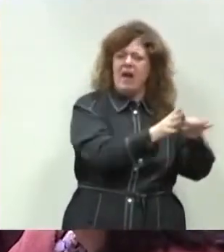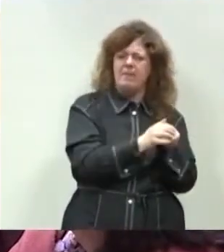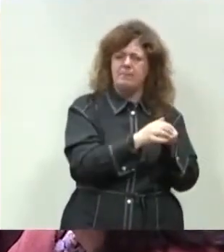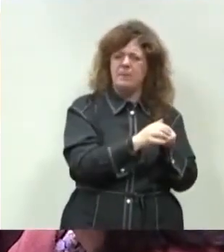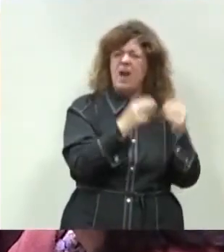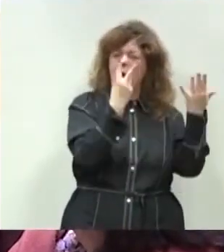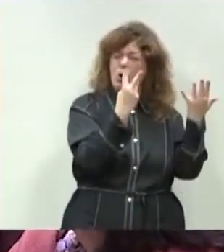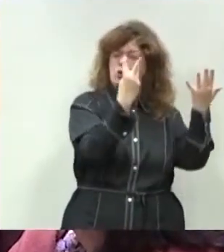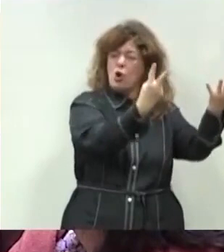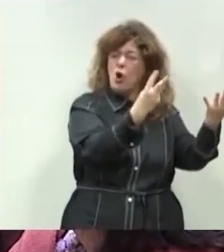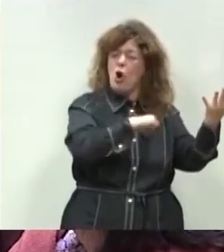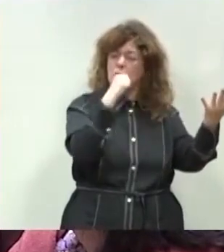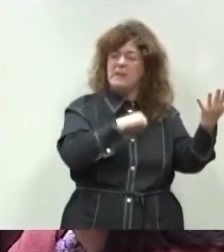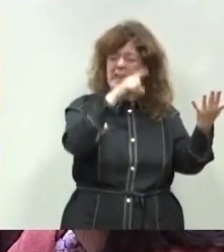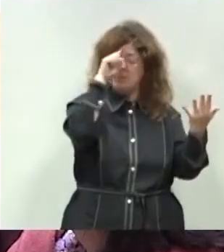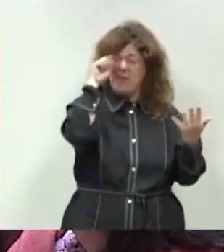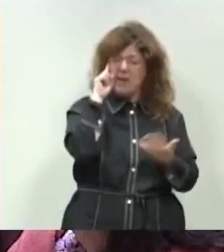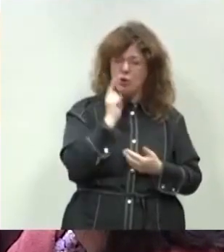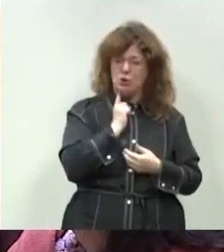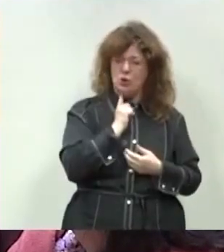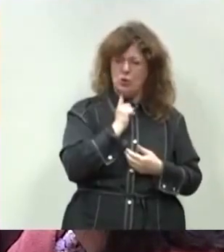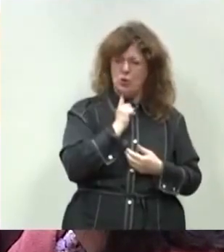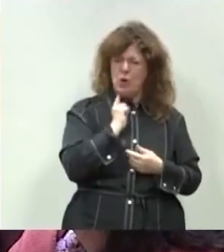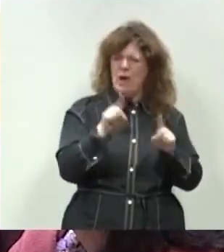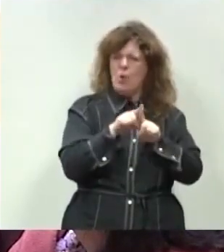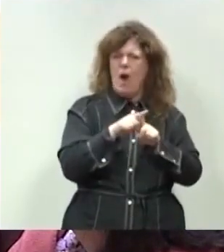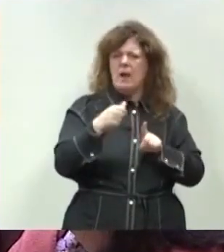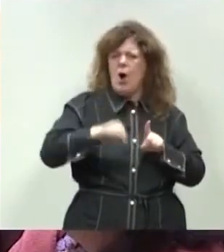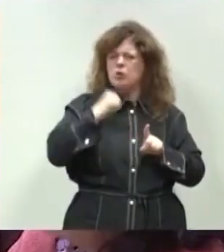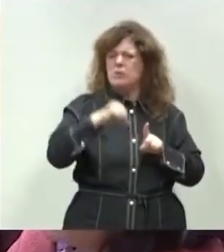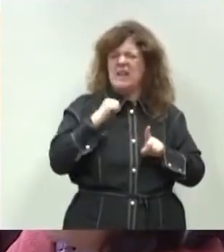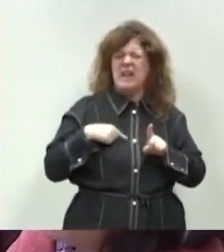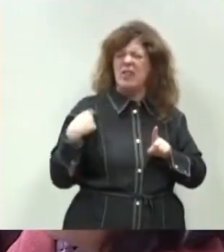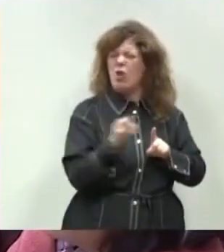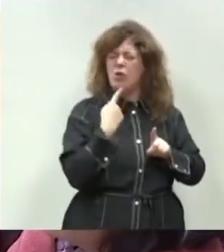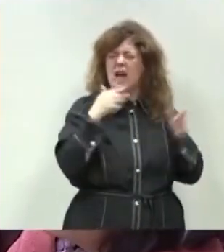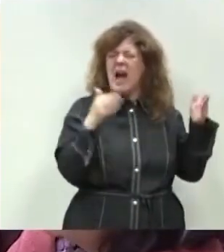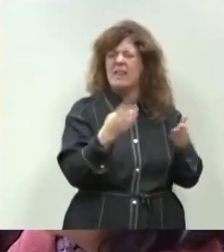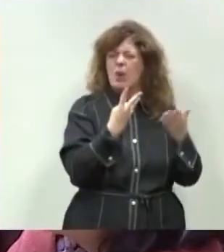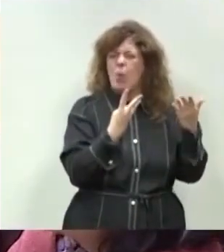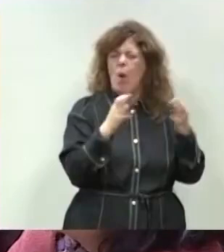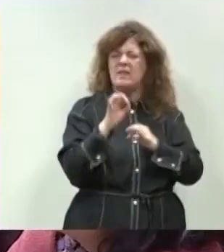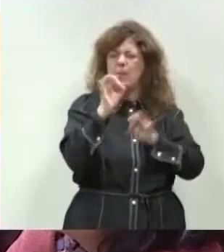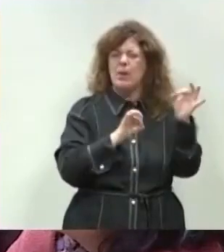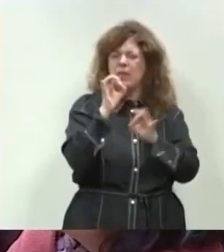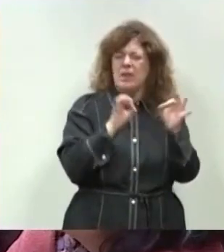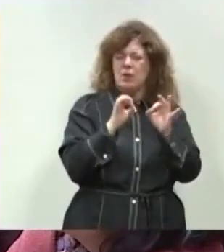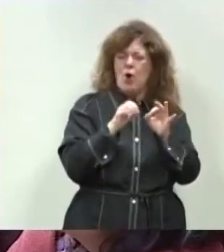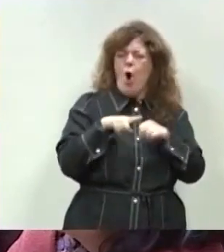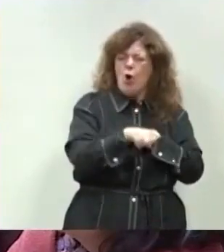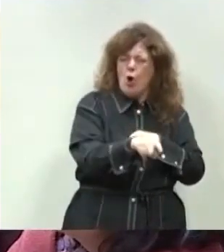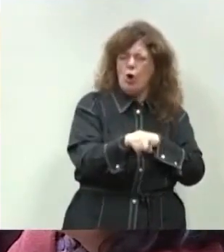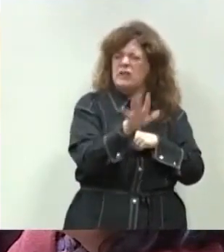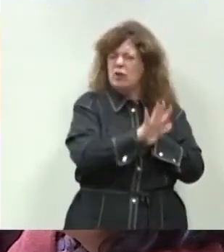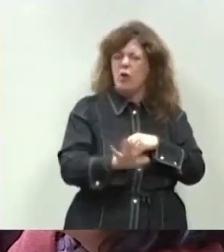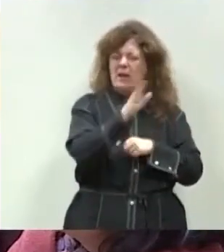ocho hospitales madrileños, a siete hospitales madrileños que son hospitales que, entre todos ellos, atienden al 40% de los pacientes oncológicos